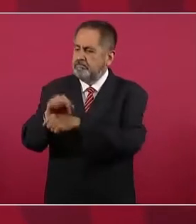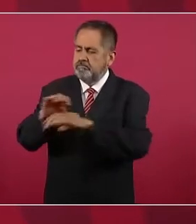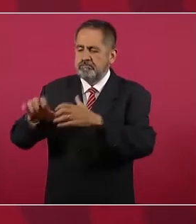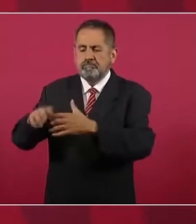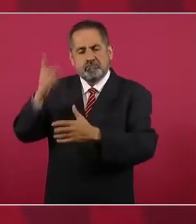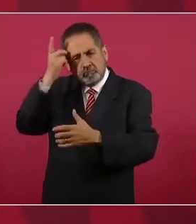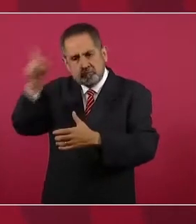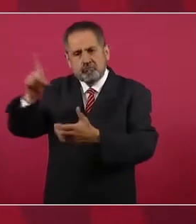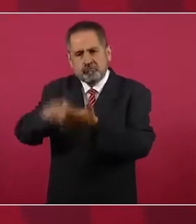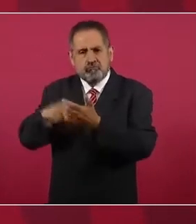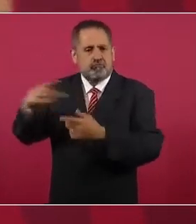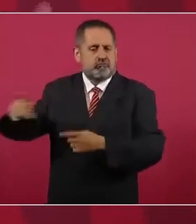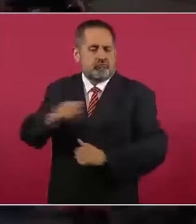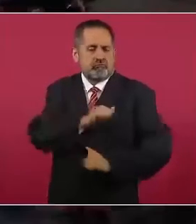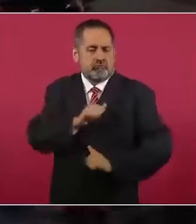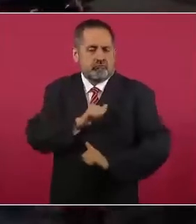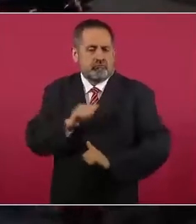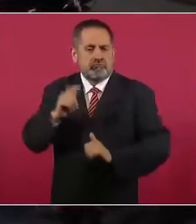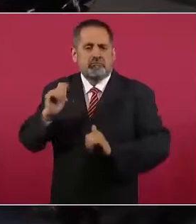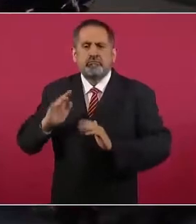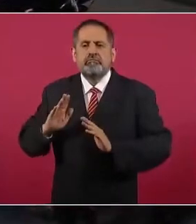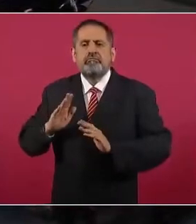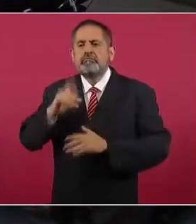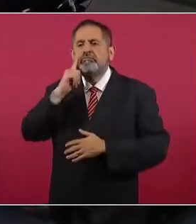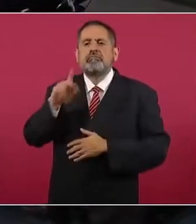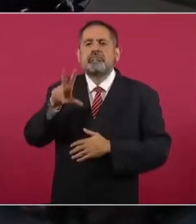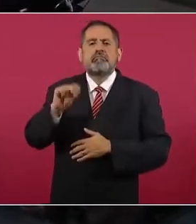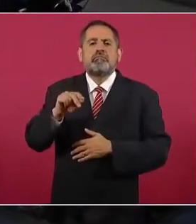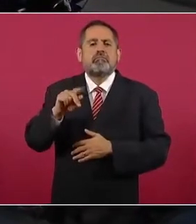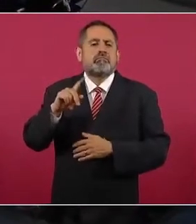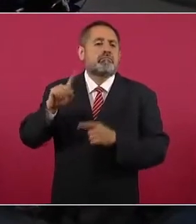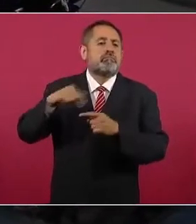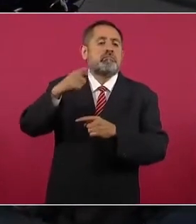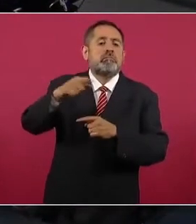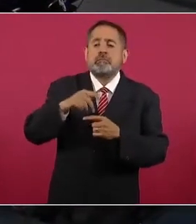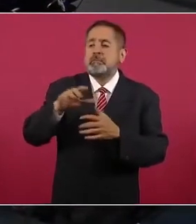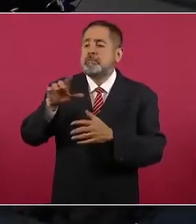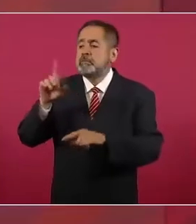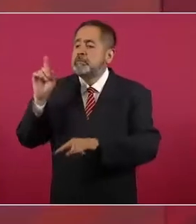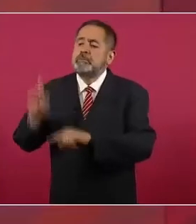de que no vayan a venderlo. Bueno,